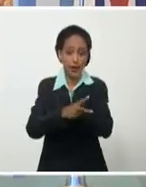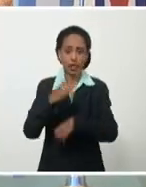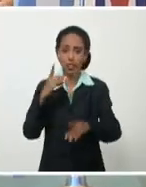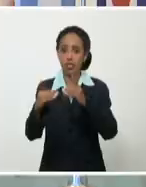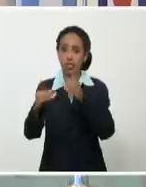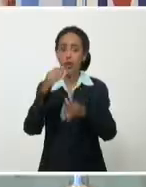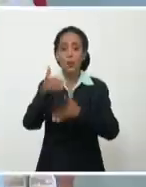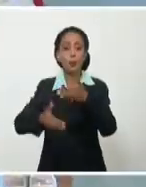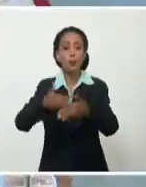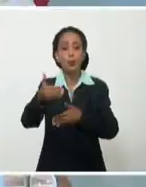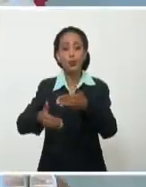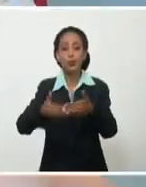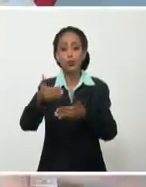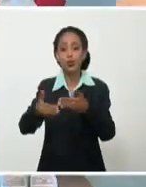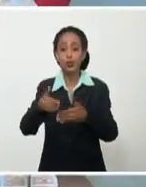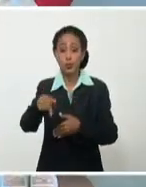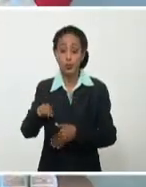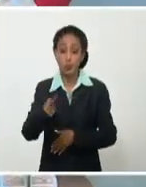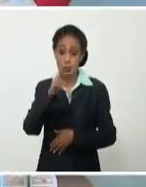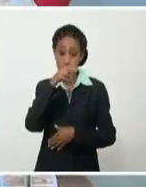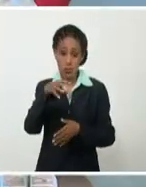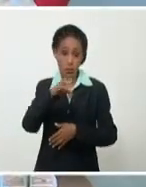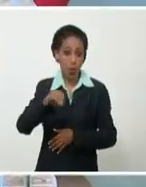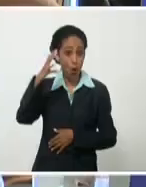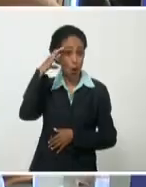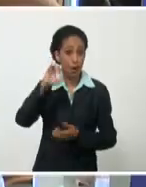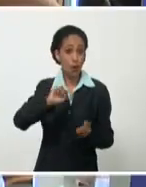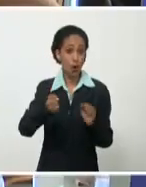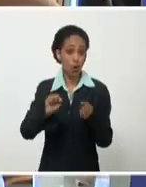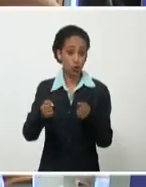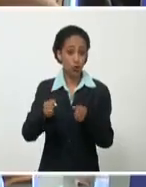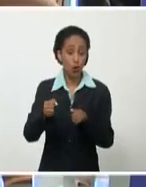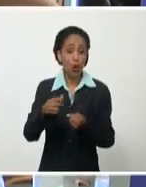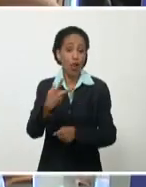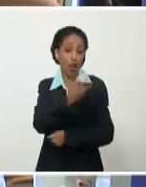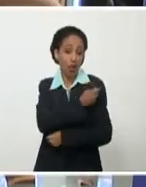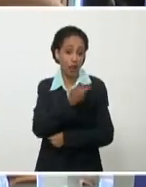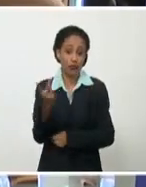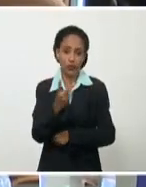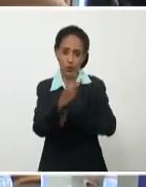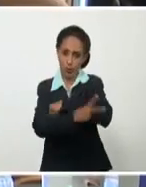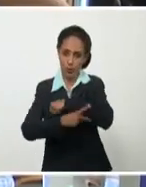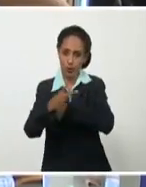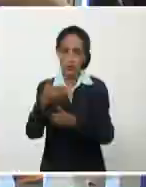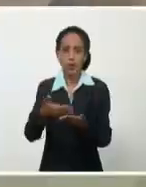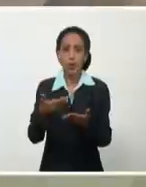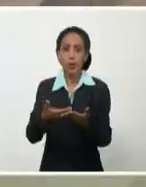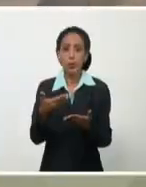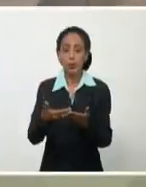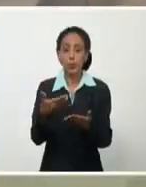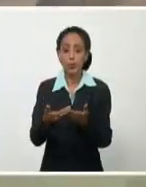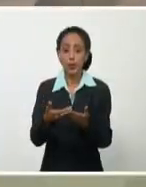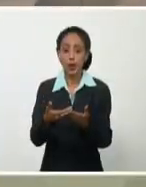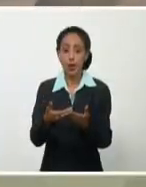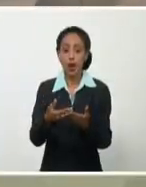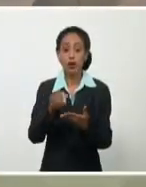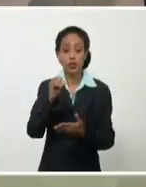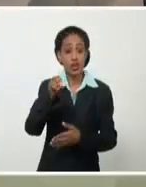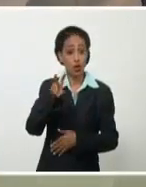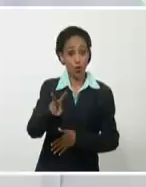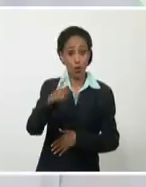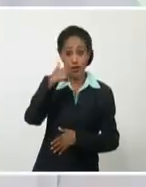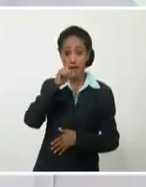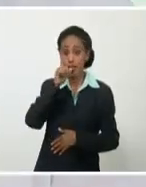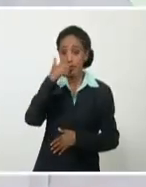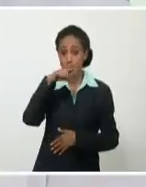relacionados con las entidades reguladoras de los dos países para la evaluación de los ensayos clínicos de Soberana 02 y Abdala. Se